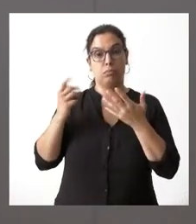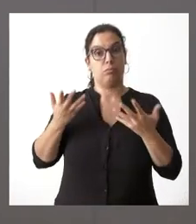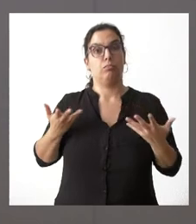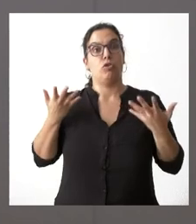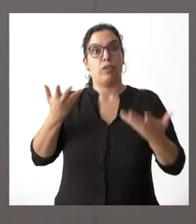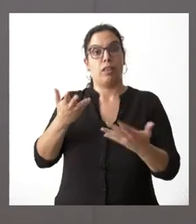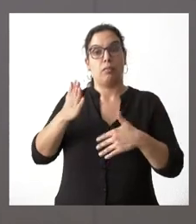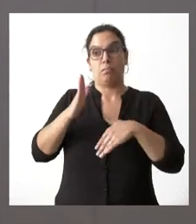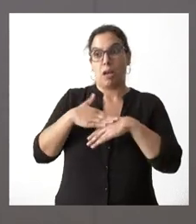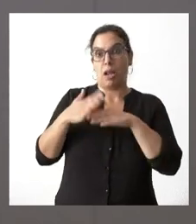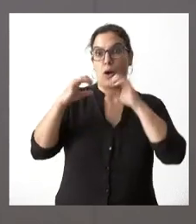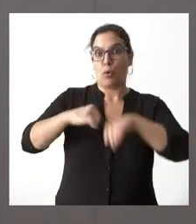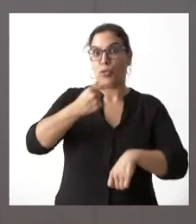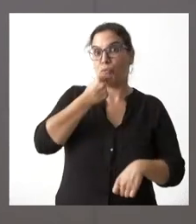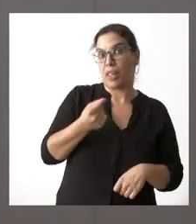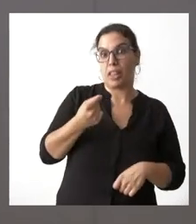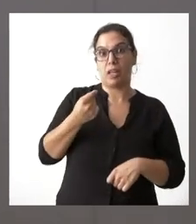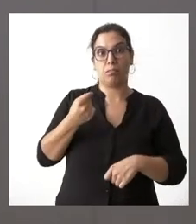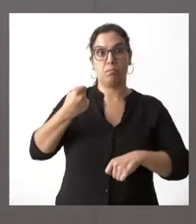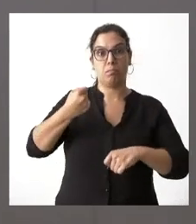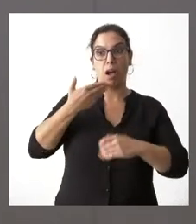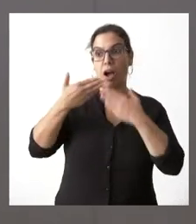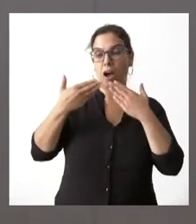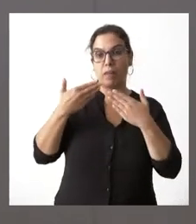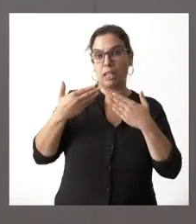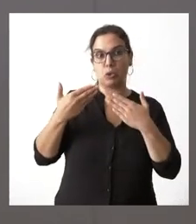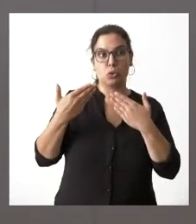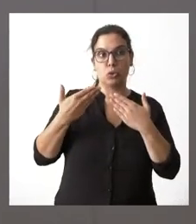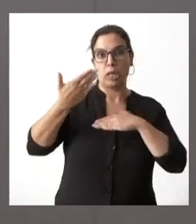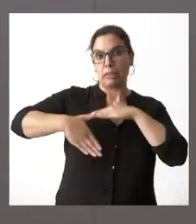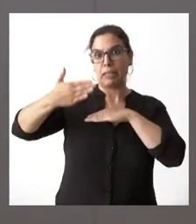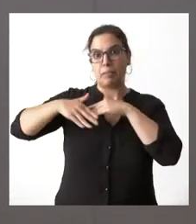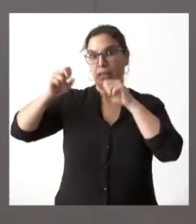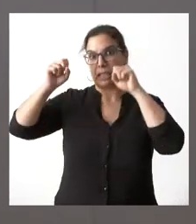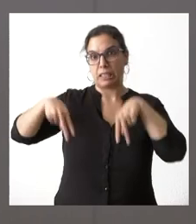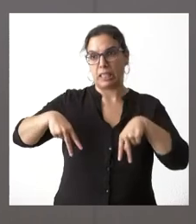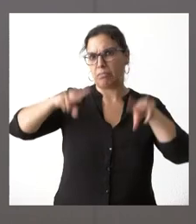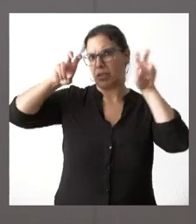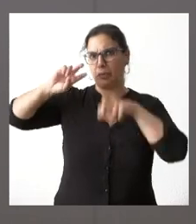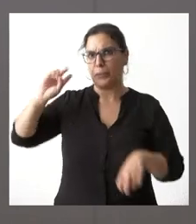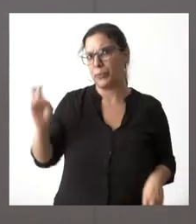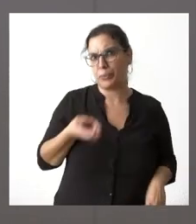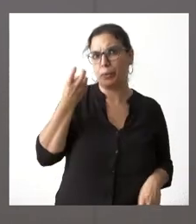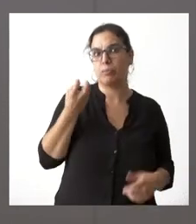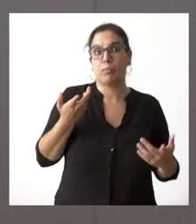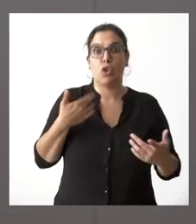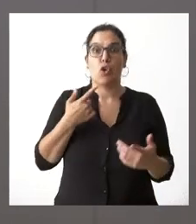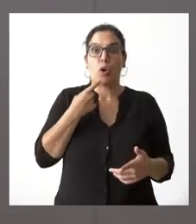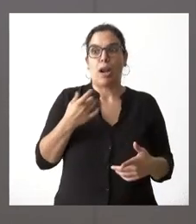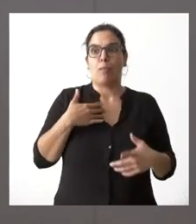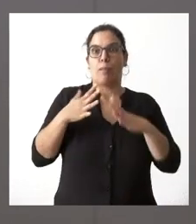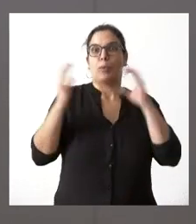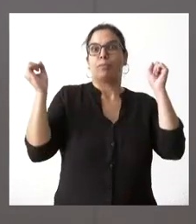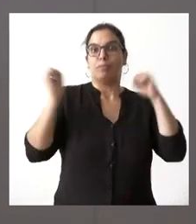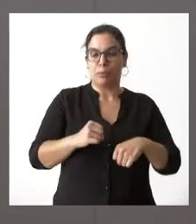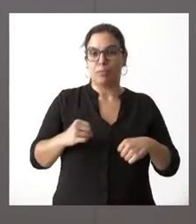acuerdos que se están hablando sin límite de temas en torno a estos acuerdos y que ojalá seamos capaces de acercar posturas entre todas las